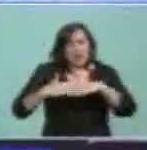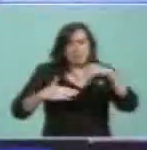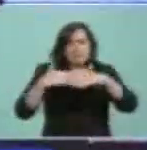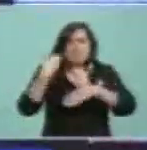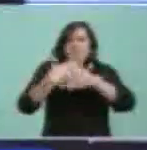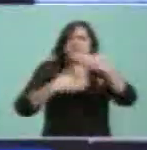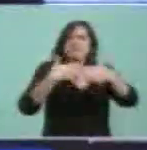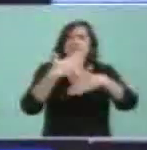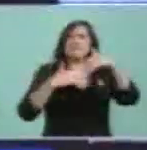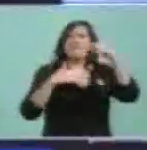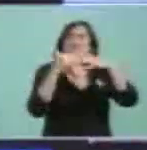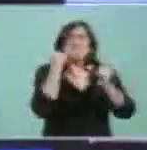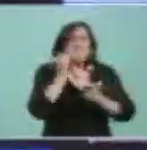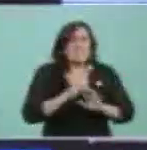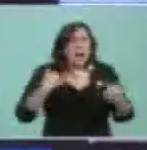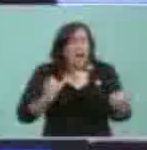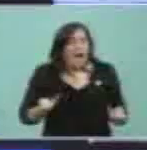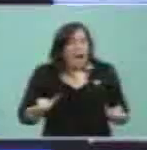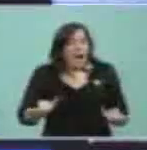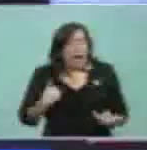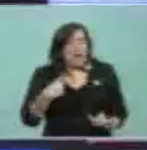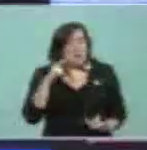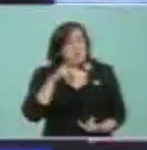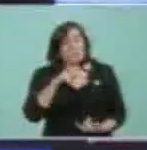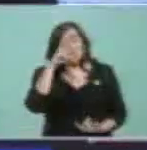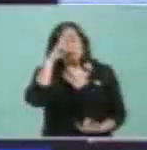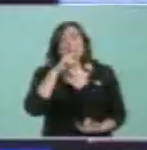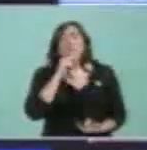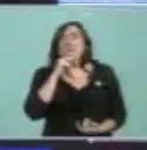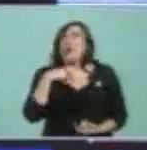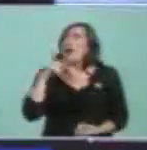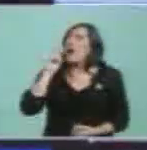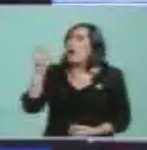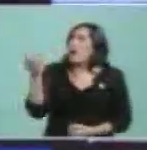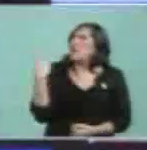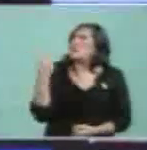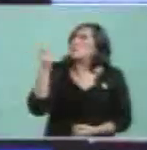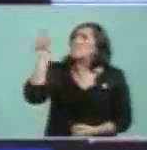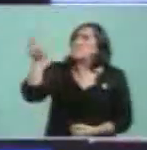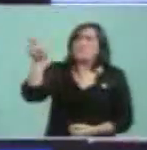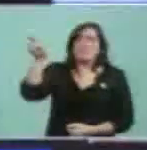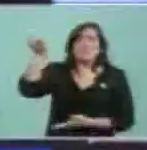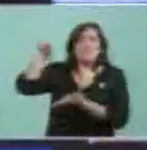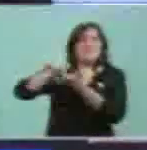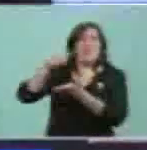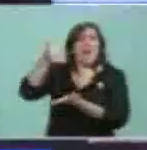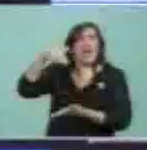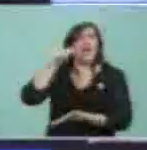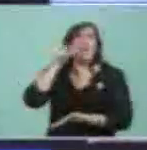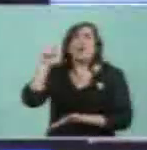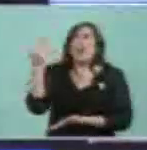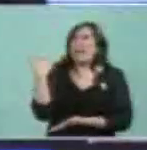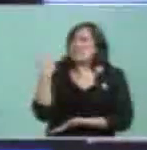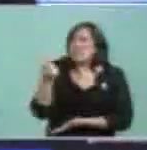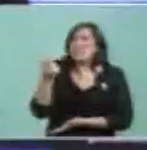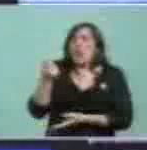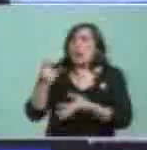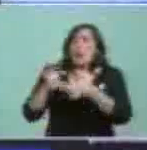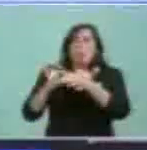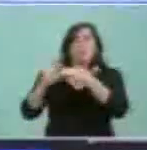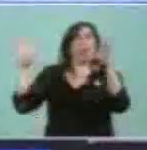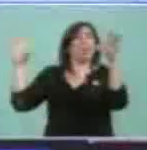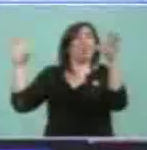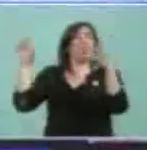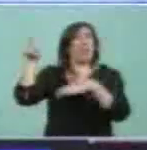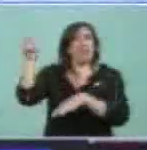todos. Es un pueblo que recién tuvo su independencia, recién tuvo su independencia